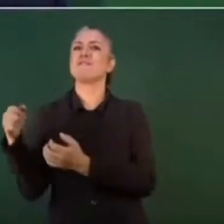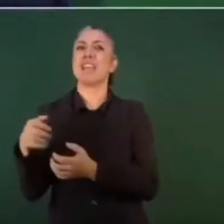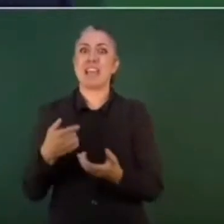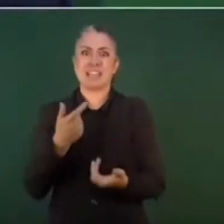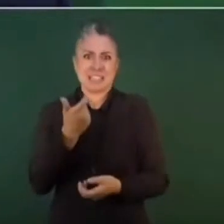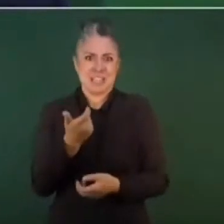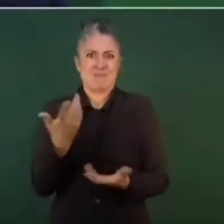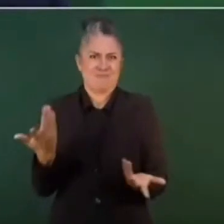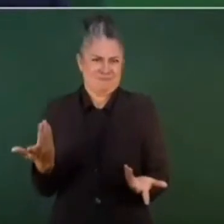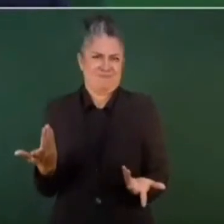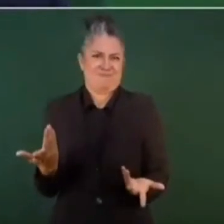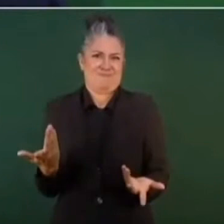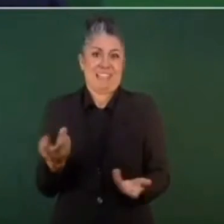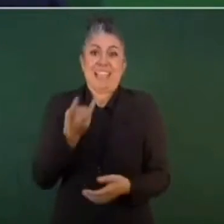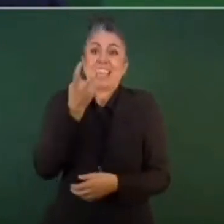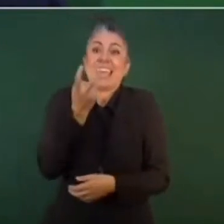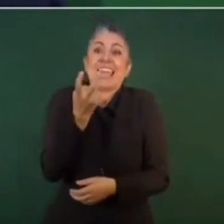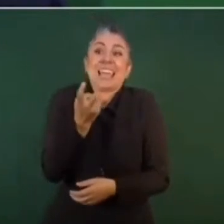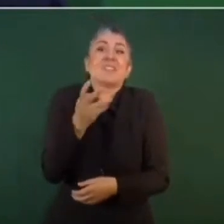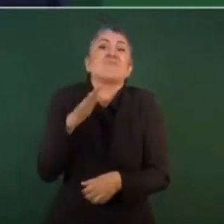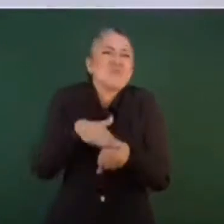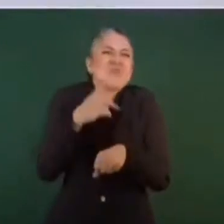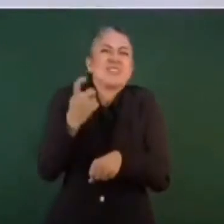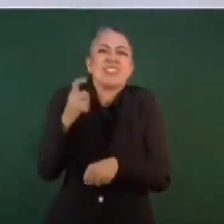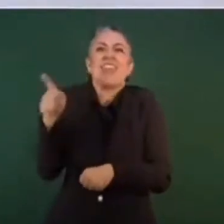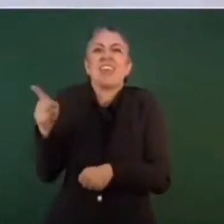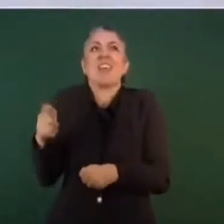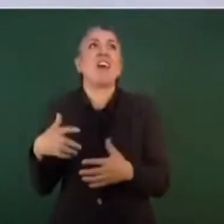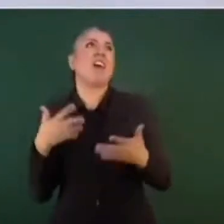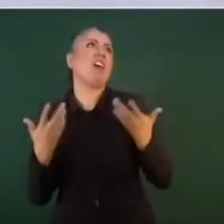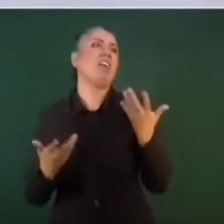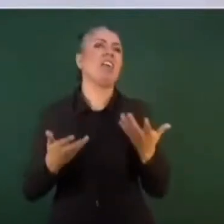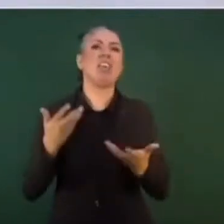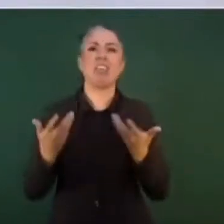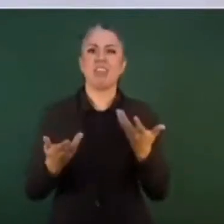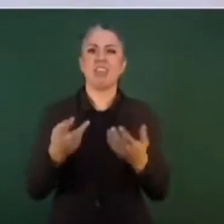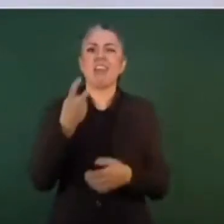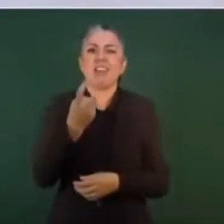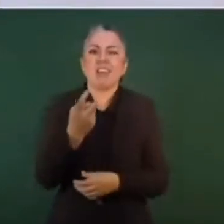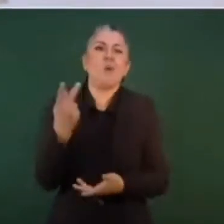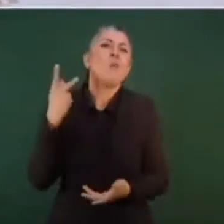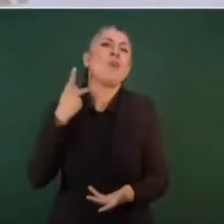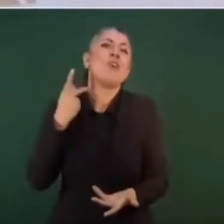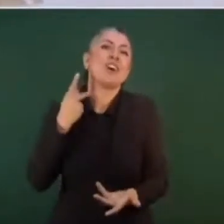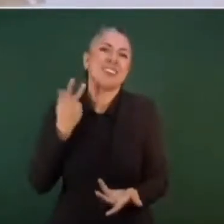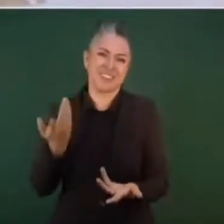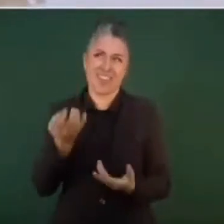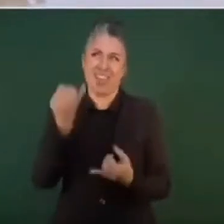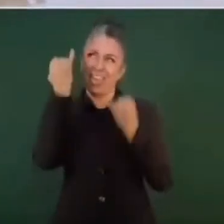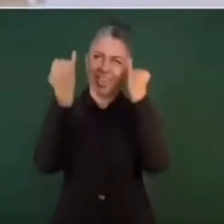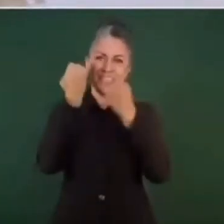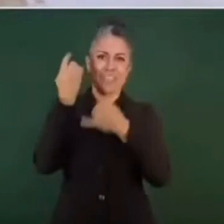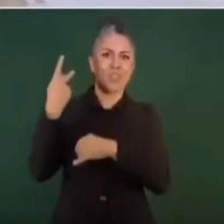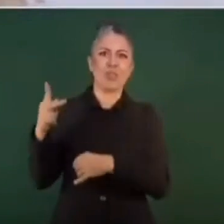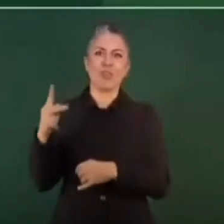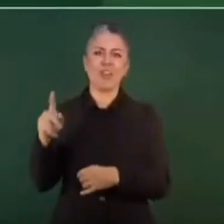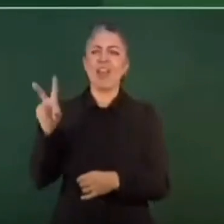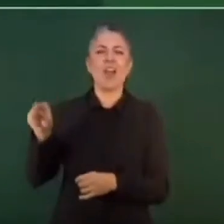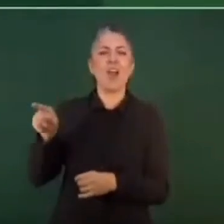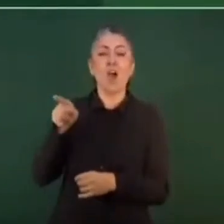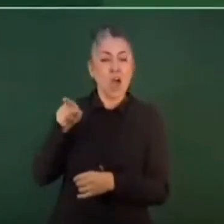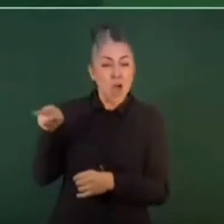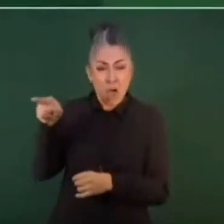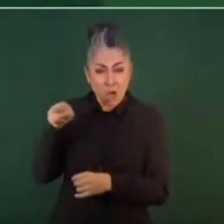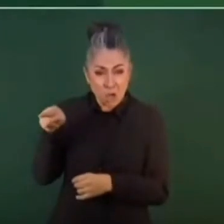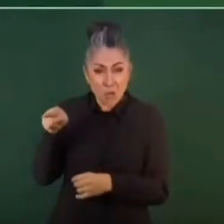ese es el fondo del asunto es un asunto político es un asunto ideológico no es que les preocupen los